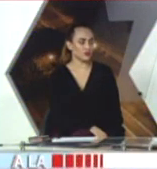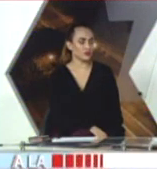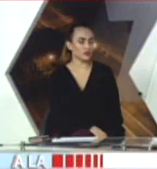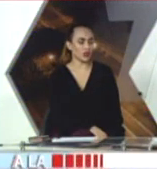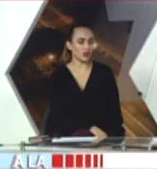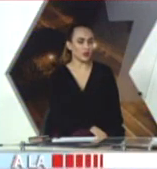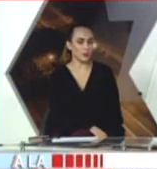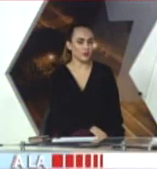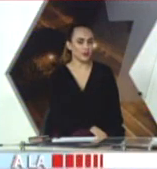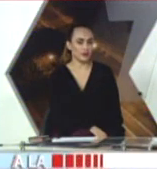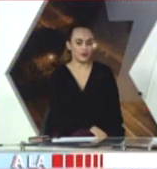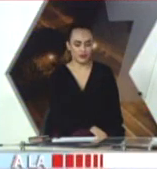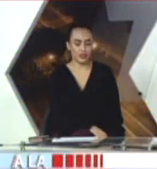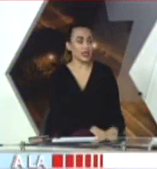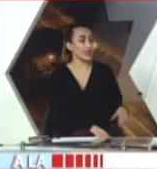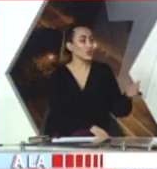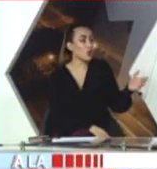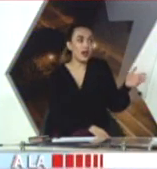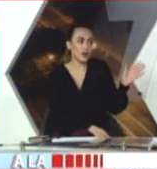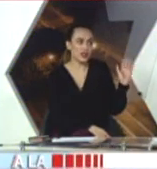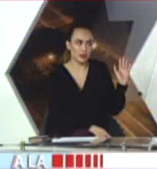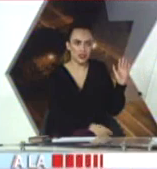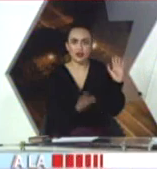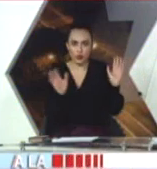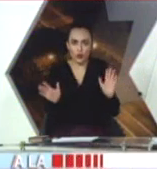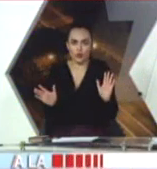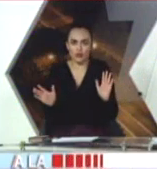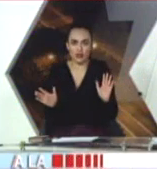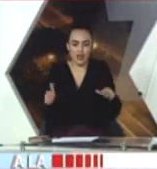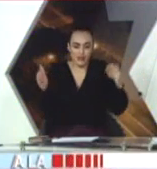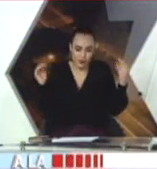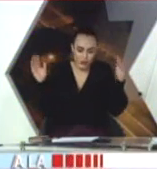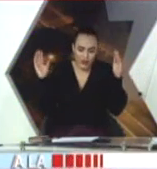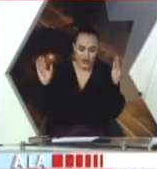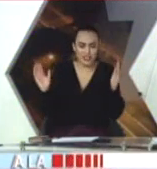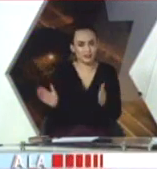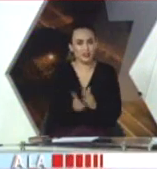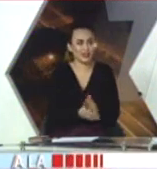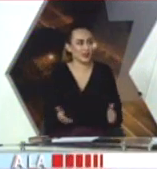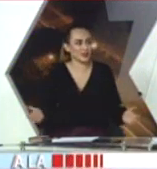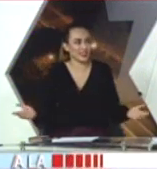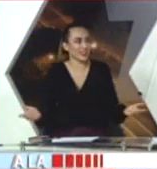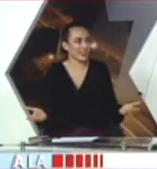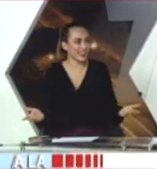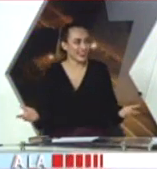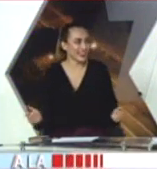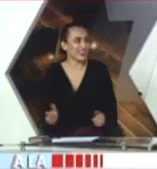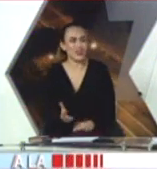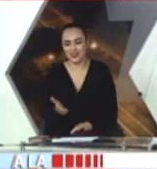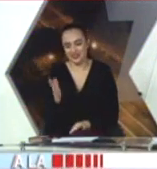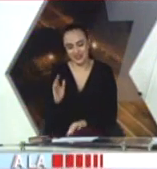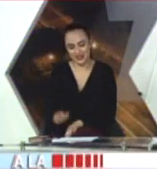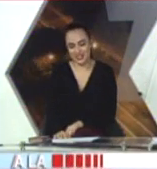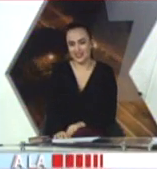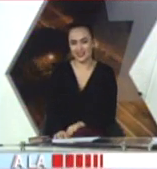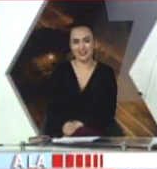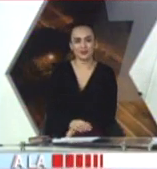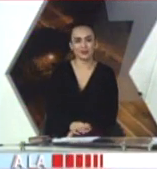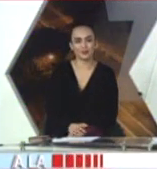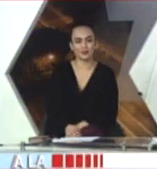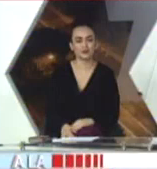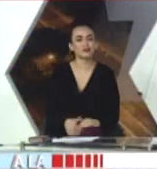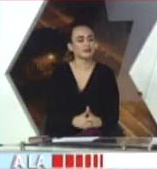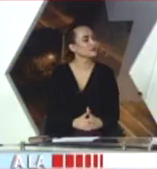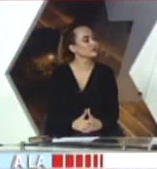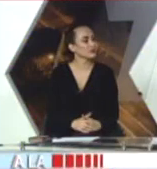porque al final de cuentas son mandatos legales. Y en eso no hay horachapina, ojo, la famosa horachapina que no sé. Ahí no aplica, ¿verdad? Ahora, la